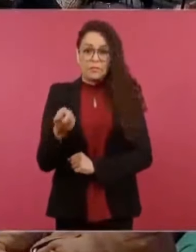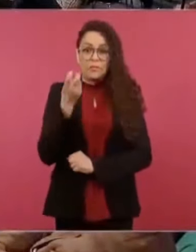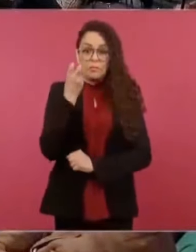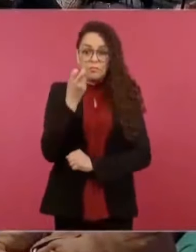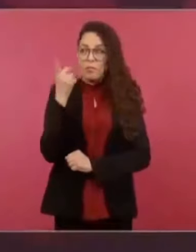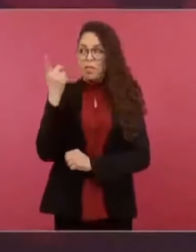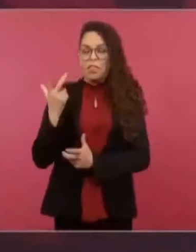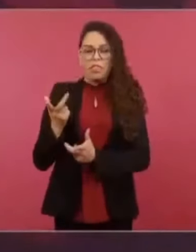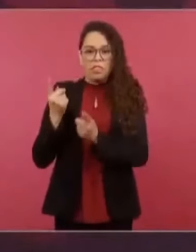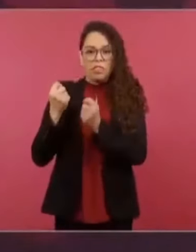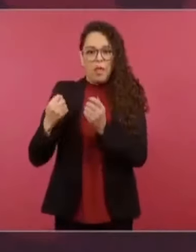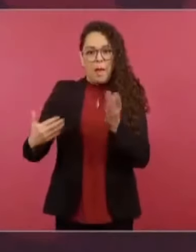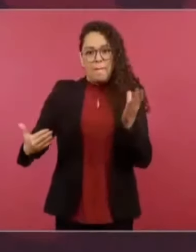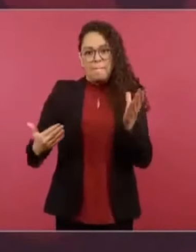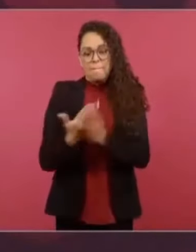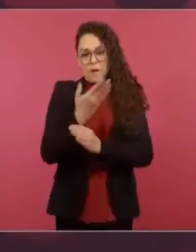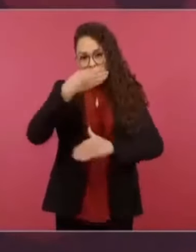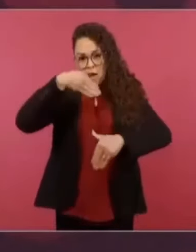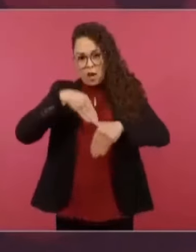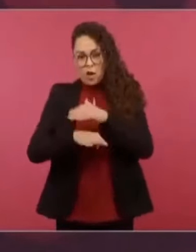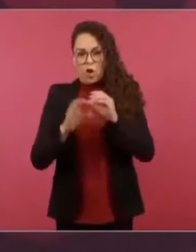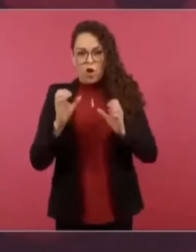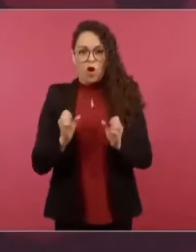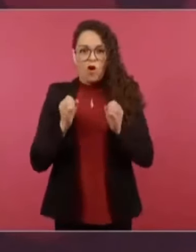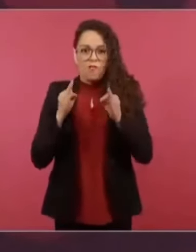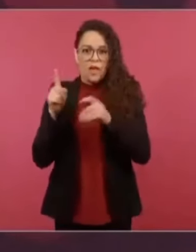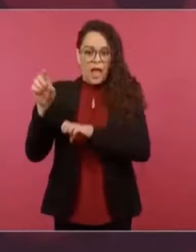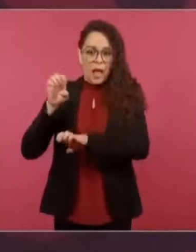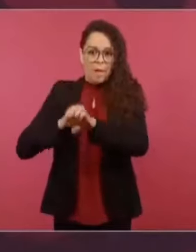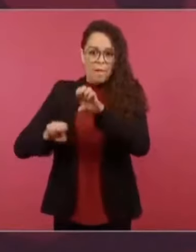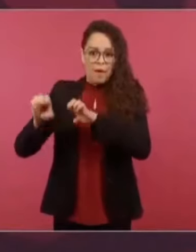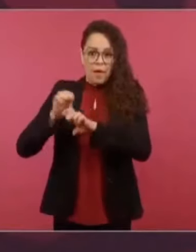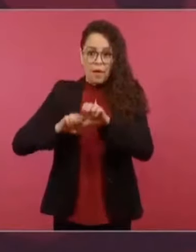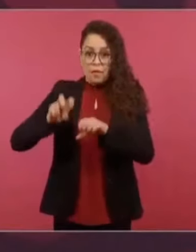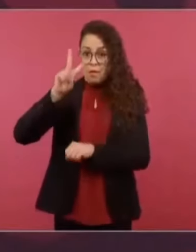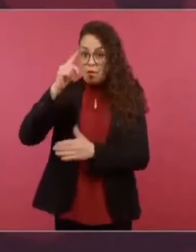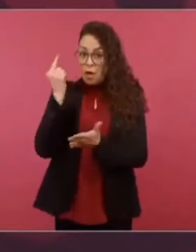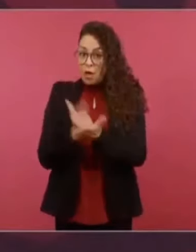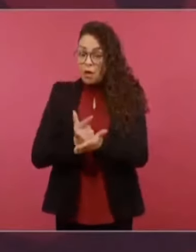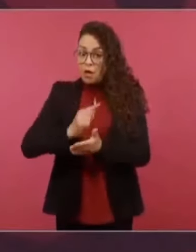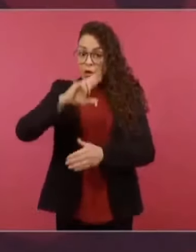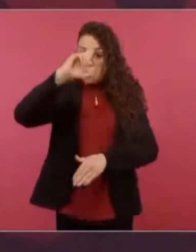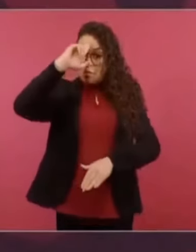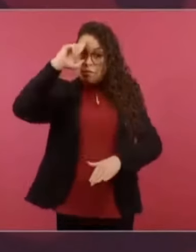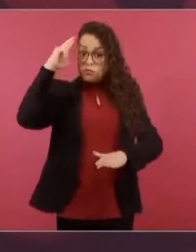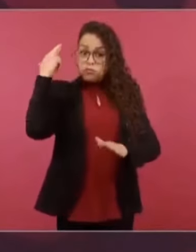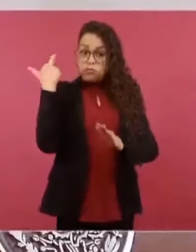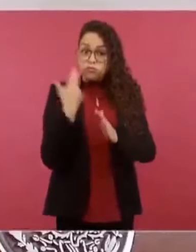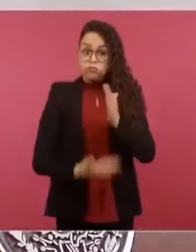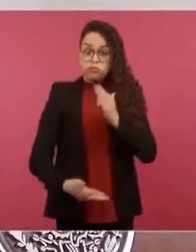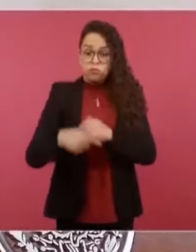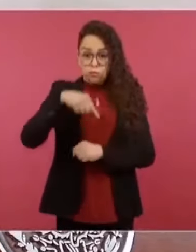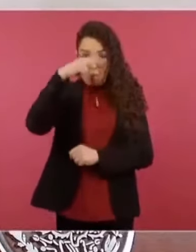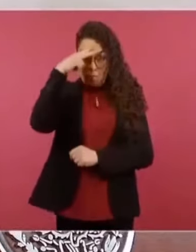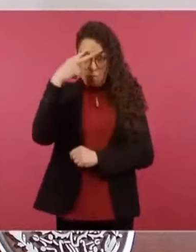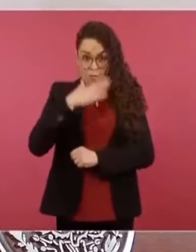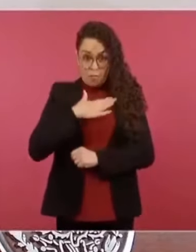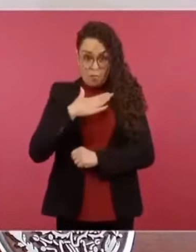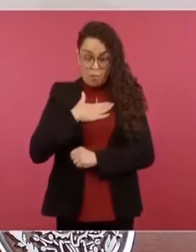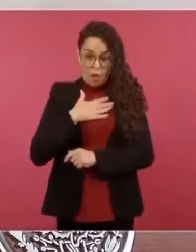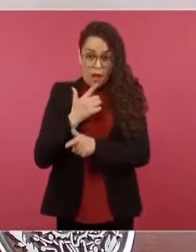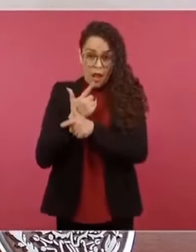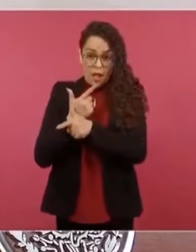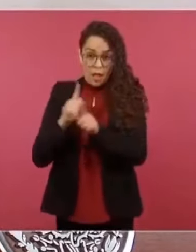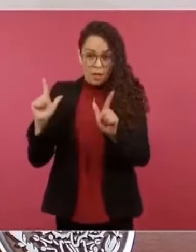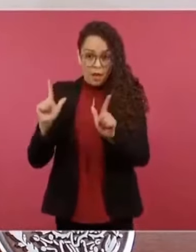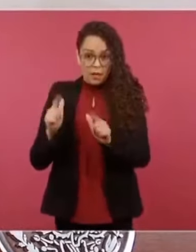es una flagrante violación a nuestra soberanía al derecho internacional,